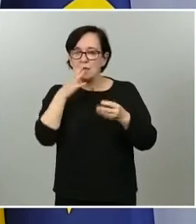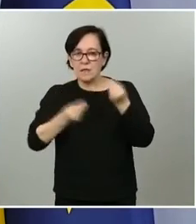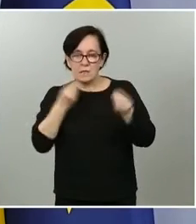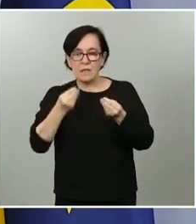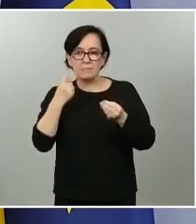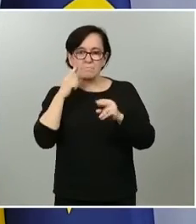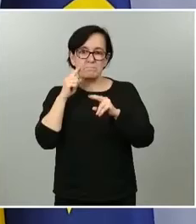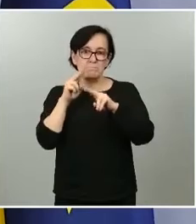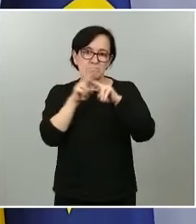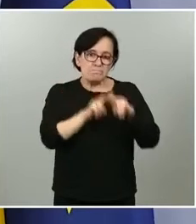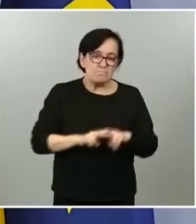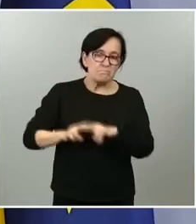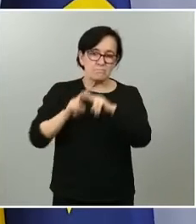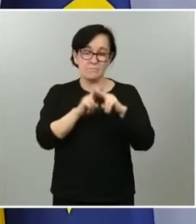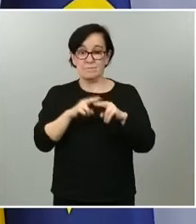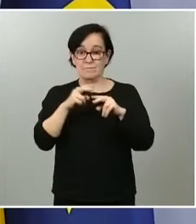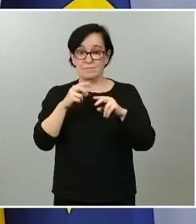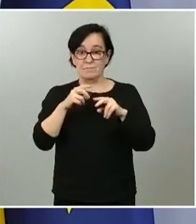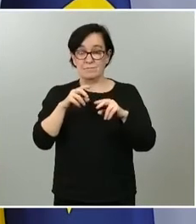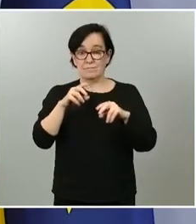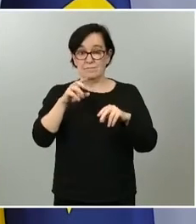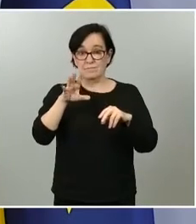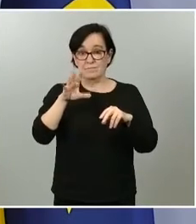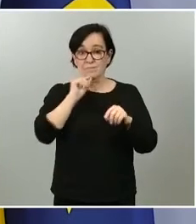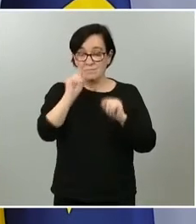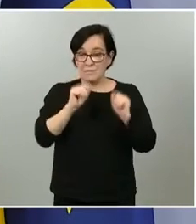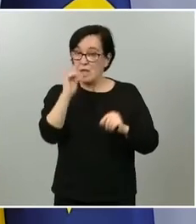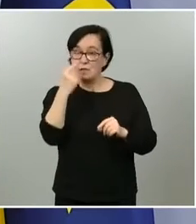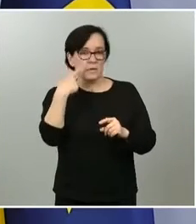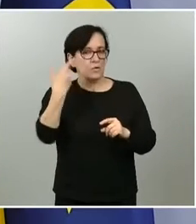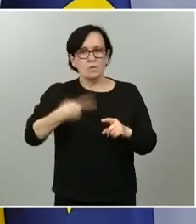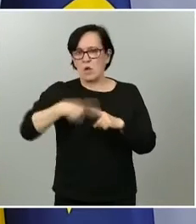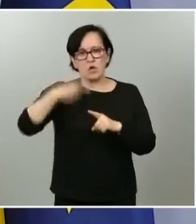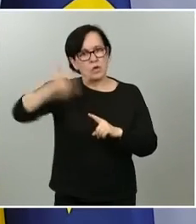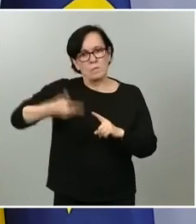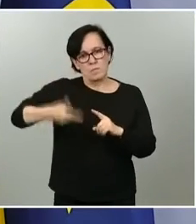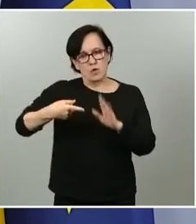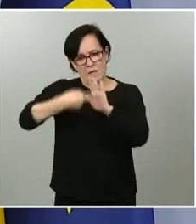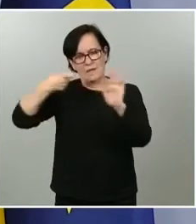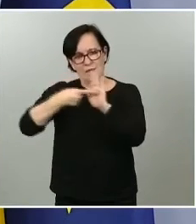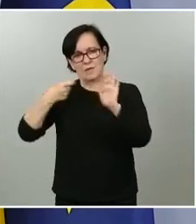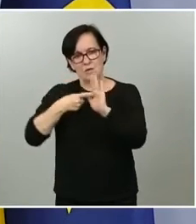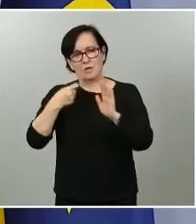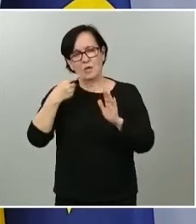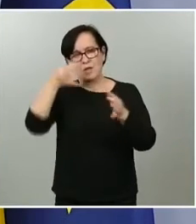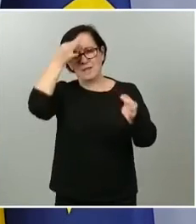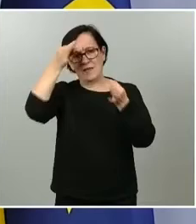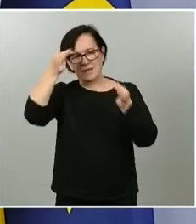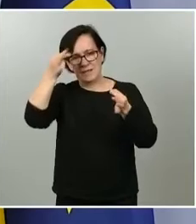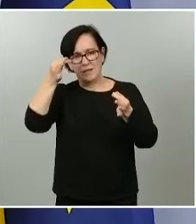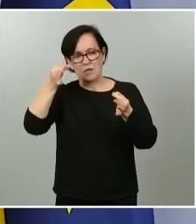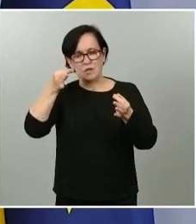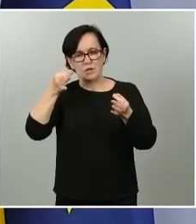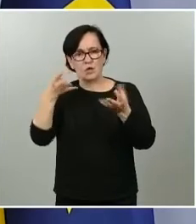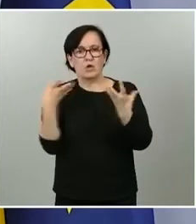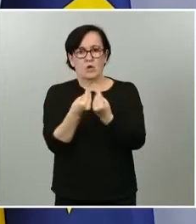de casos activos, pues es una de las claves en la desescalada y es uno de los requisitos que se evalúan conjuntamente con las